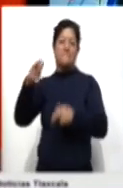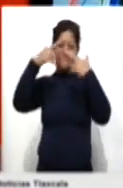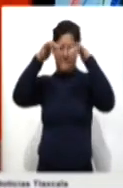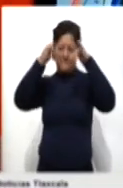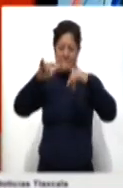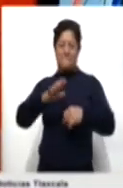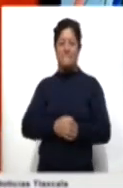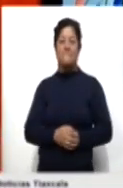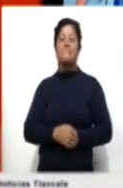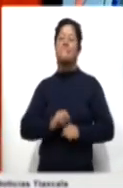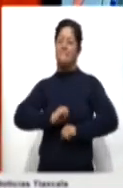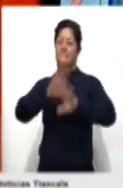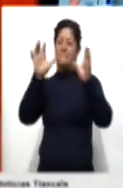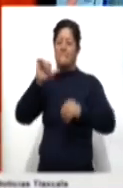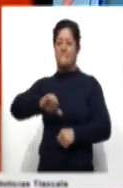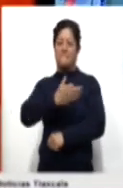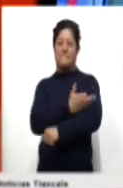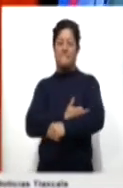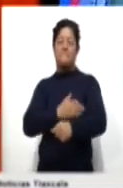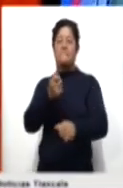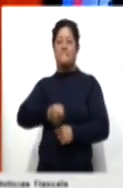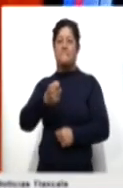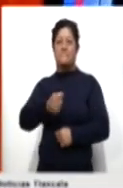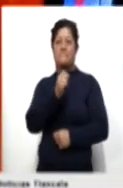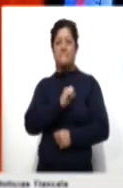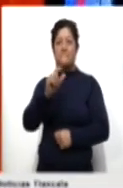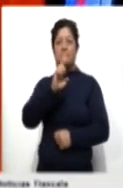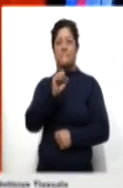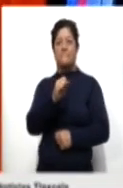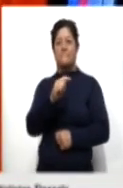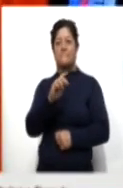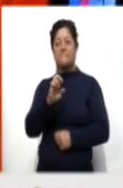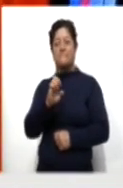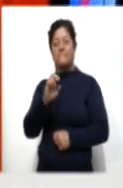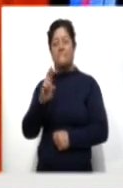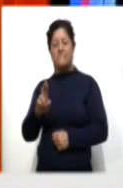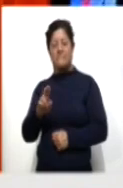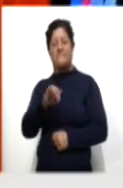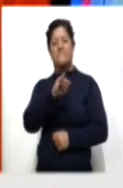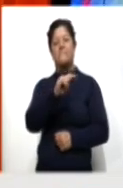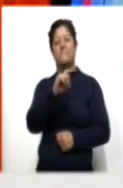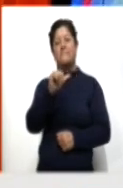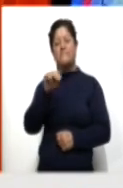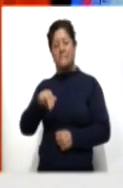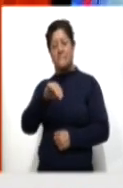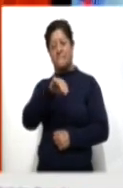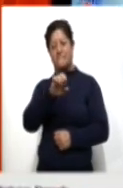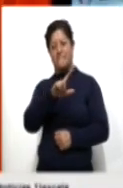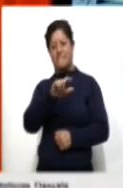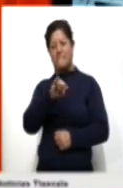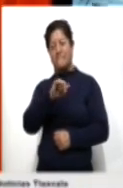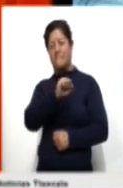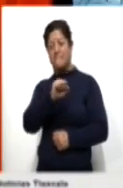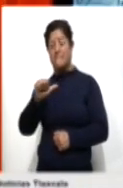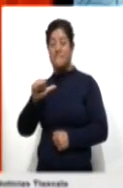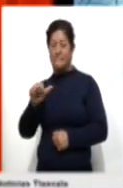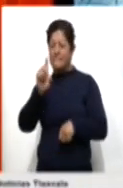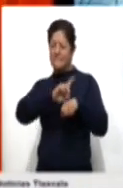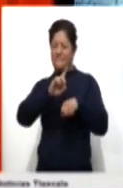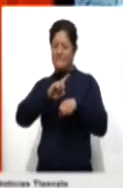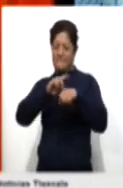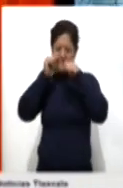supuesto, esta tarde un saludo muy especial para Esther López, para Itán y para Melisa, que todos los días están pendientes de nuestras